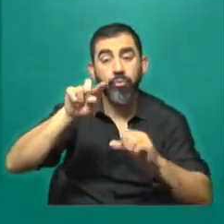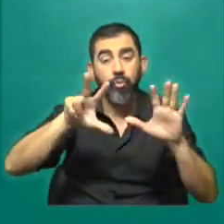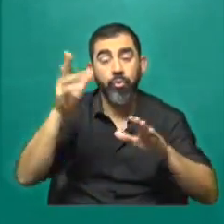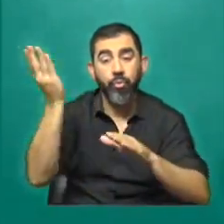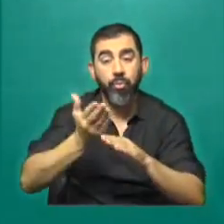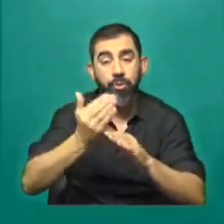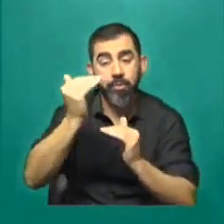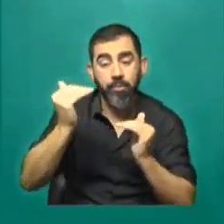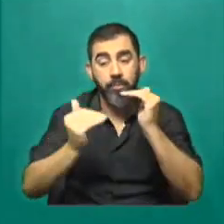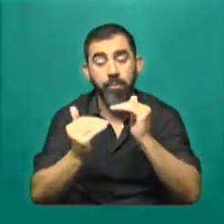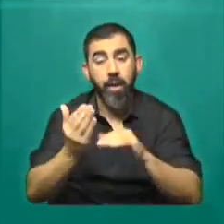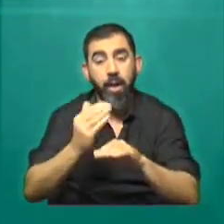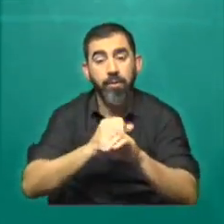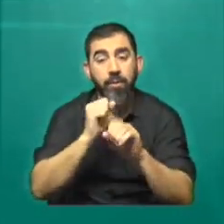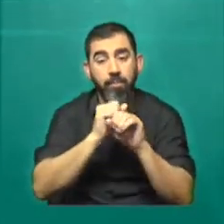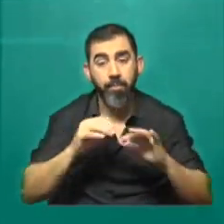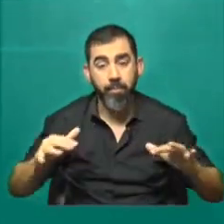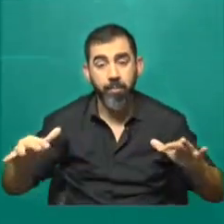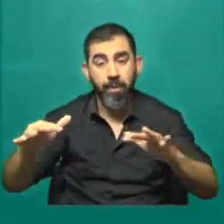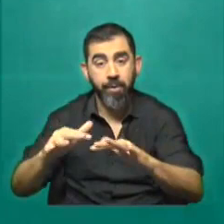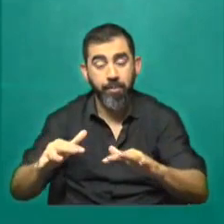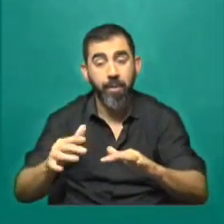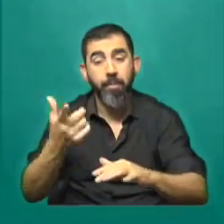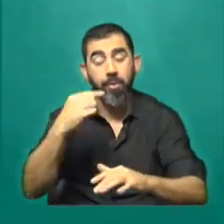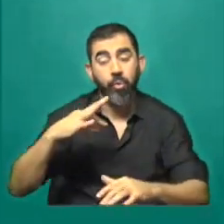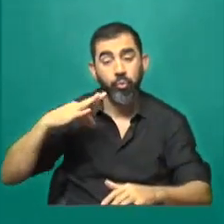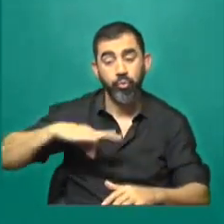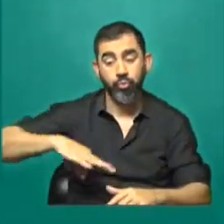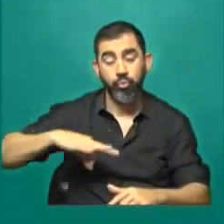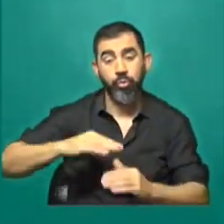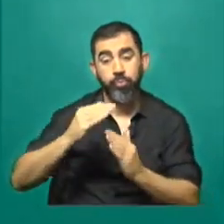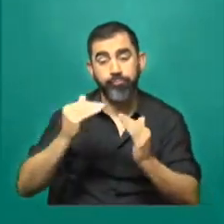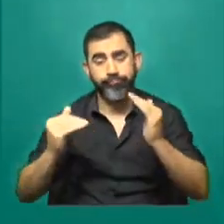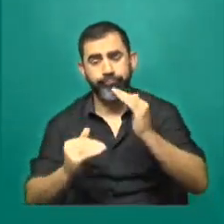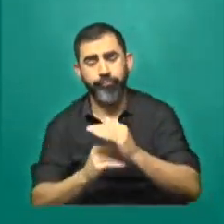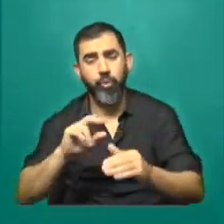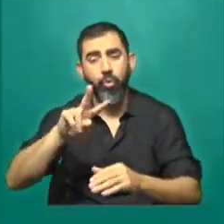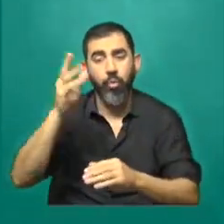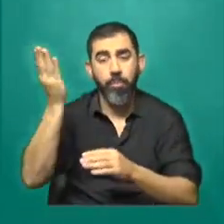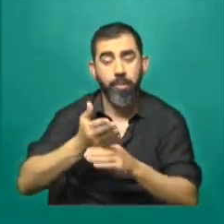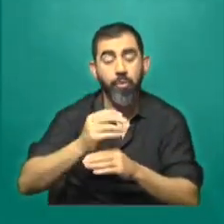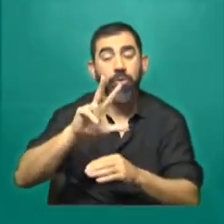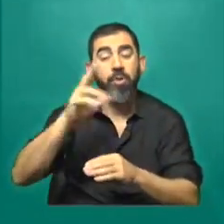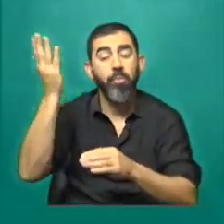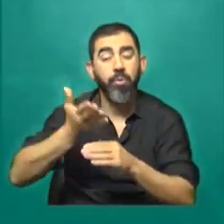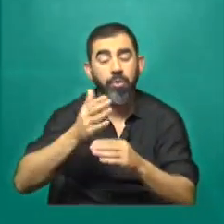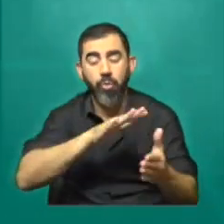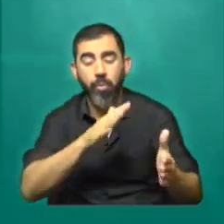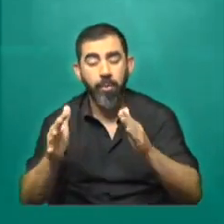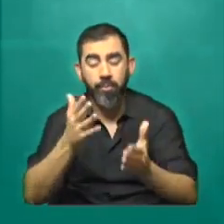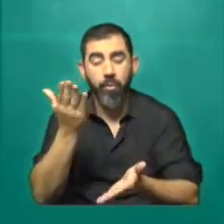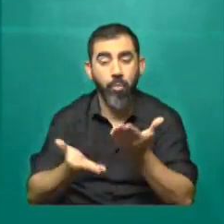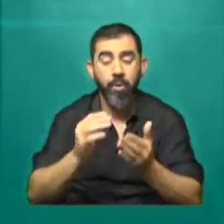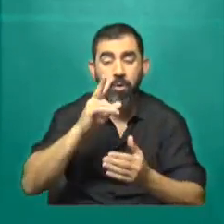encima del nivel prepandemia, mientras que la masa salarial real cayó entre 2,5% y 3% con respecto al año